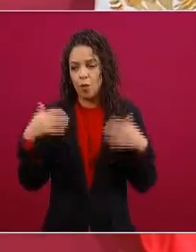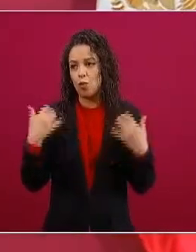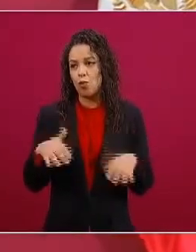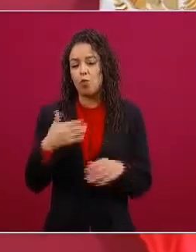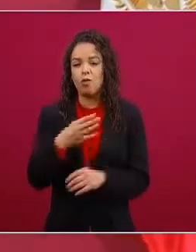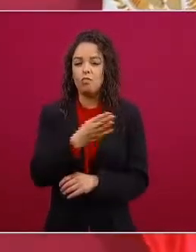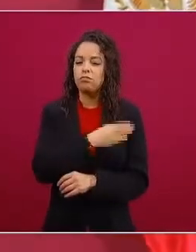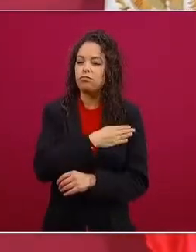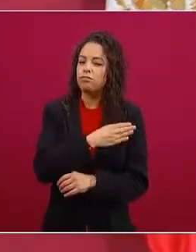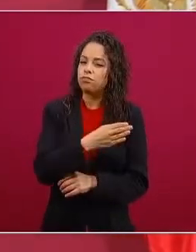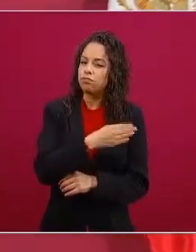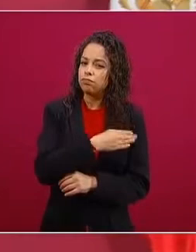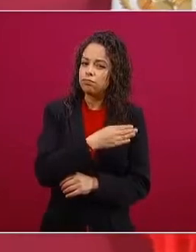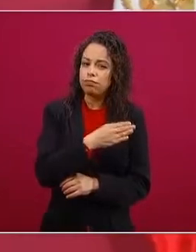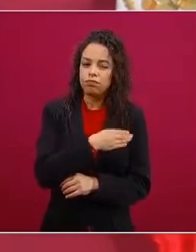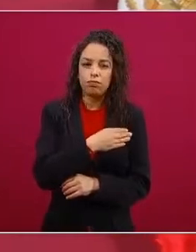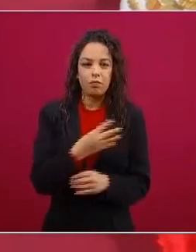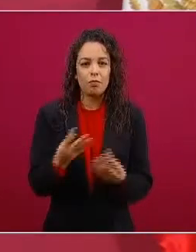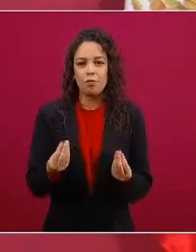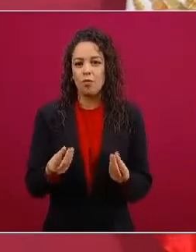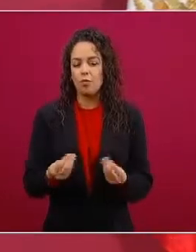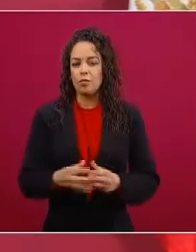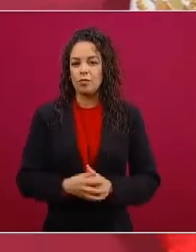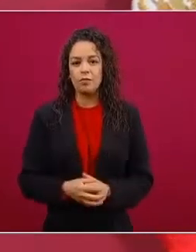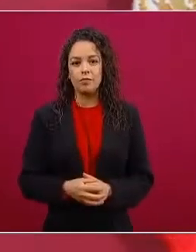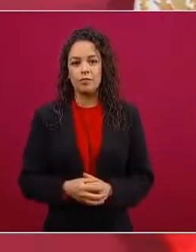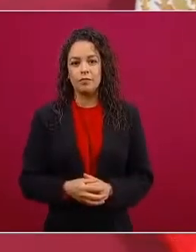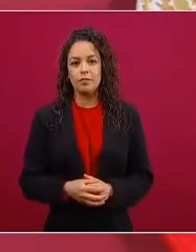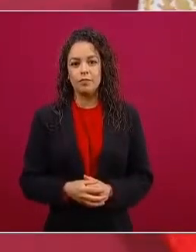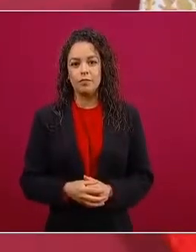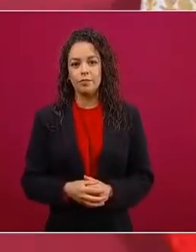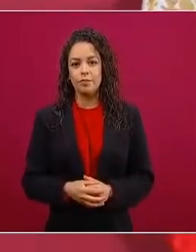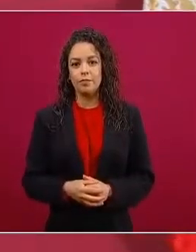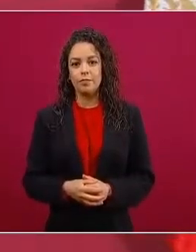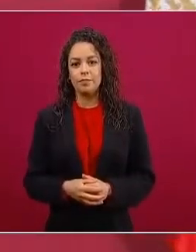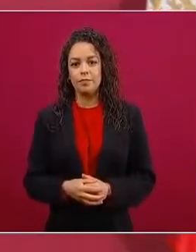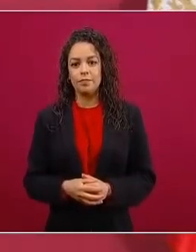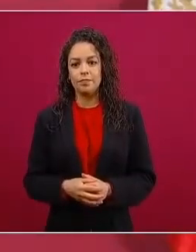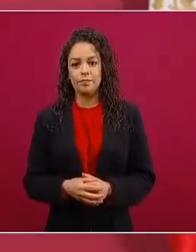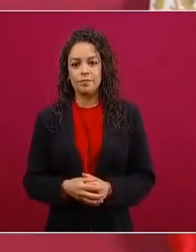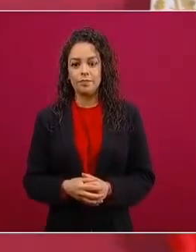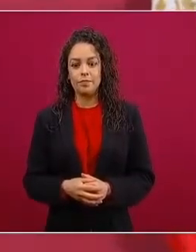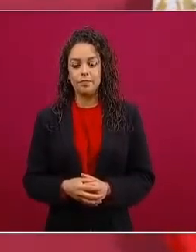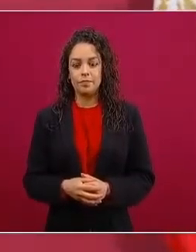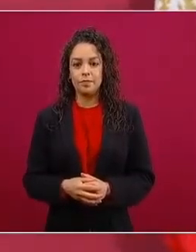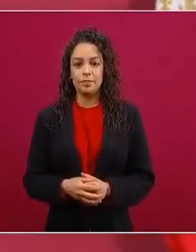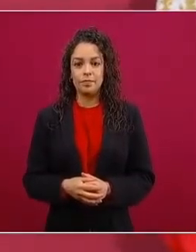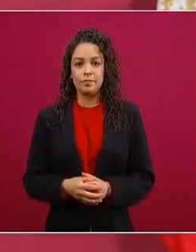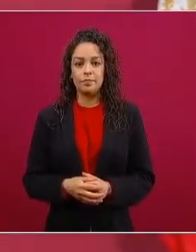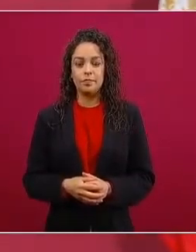aún cuando se está pagando lo mínimo